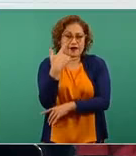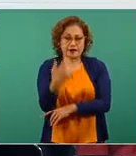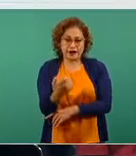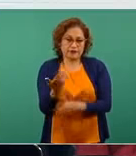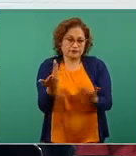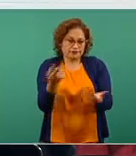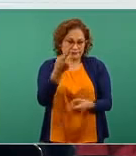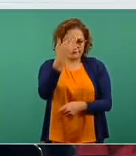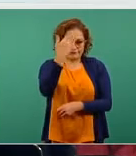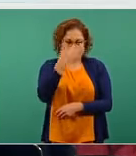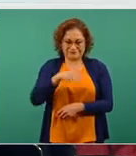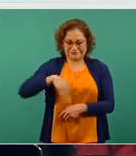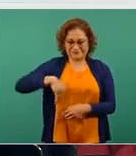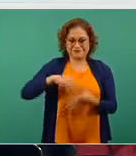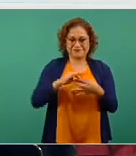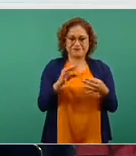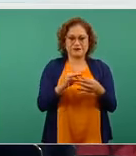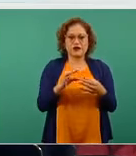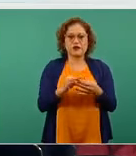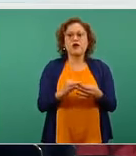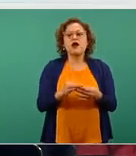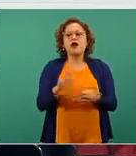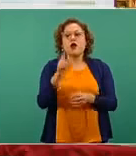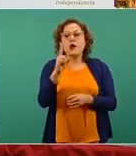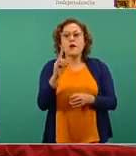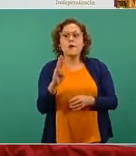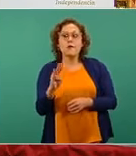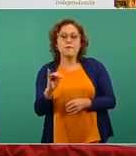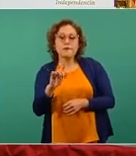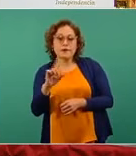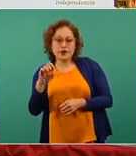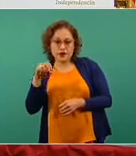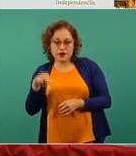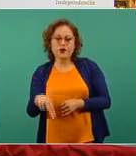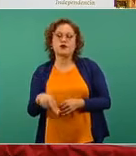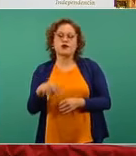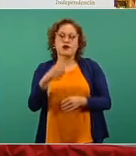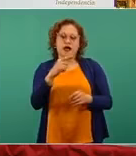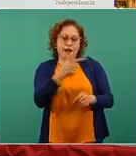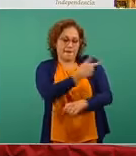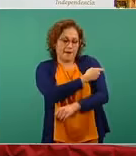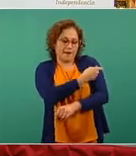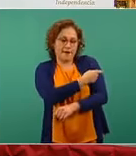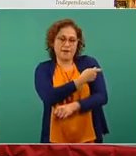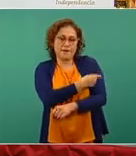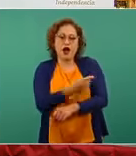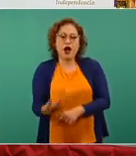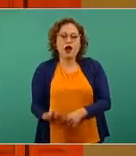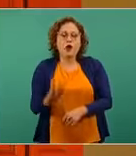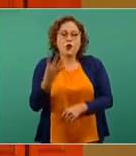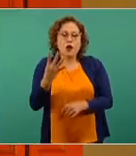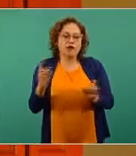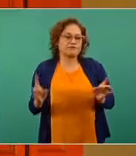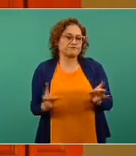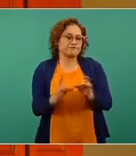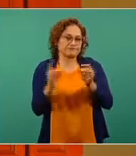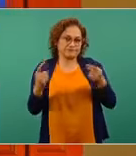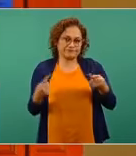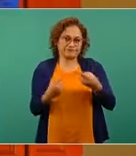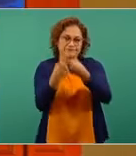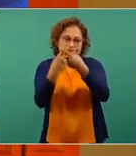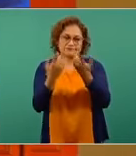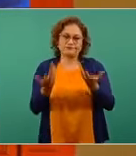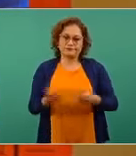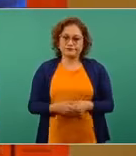cada millón de dosis aplicadas y dado el enorme beneficio de tener una vacunación expedita que incluye la